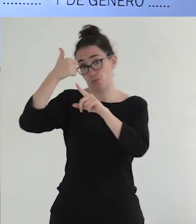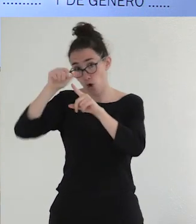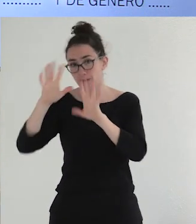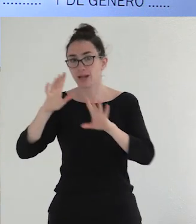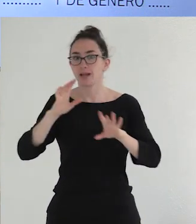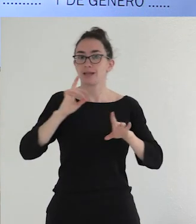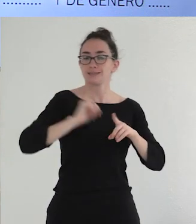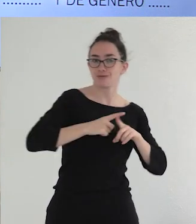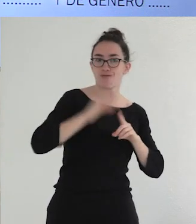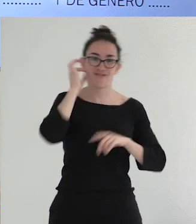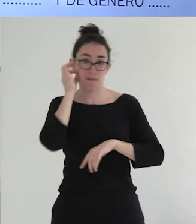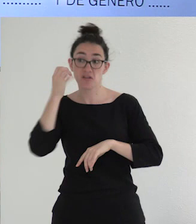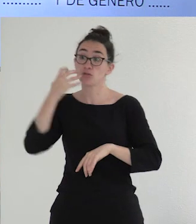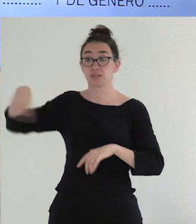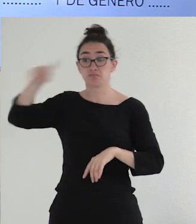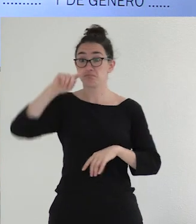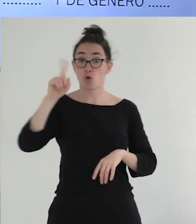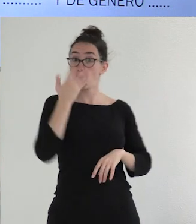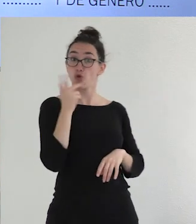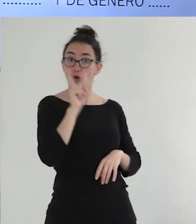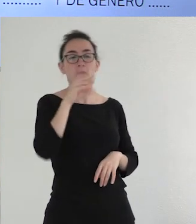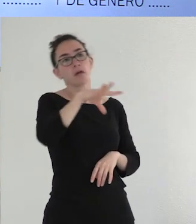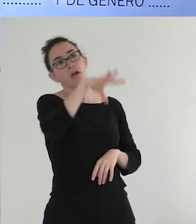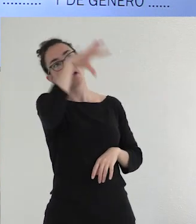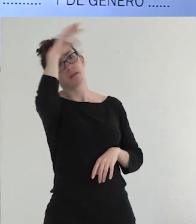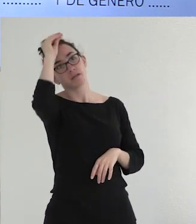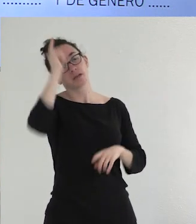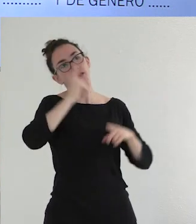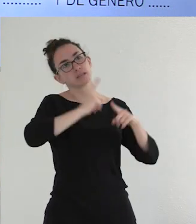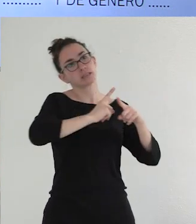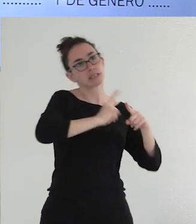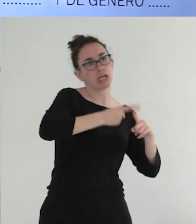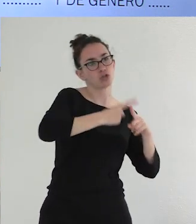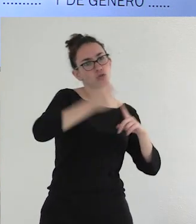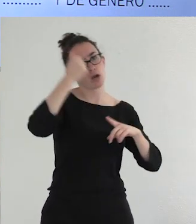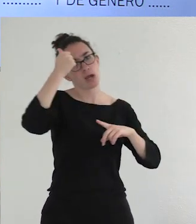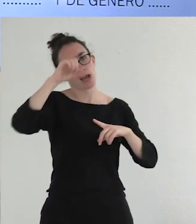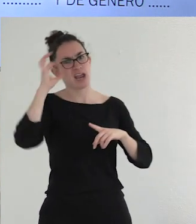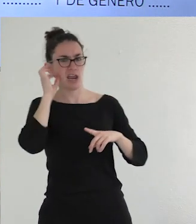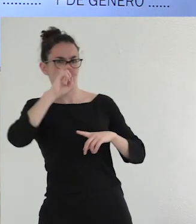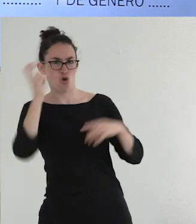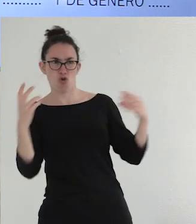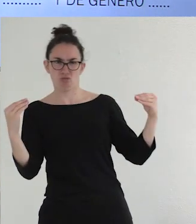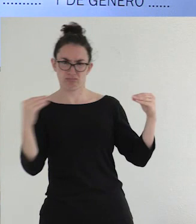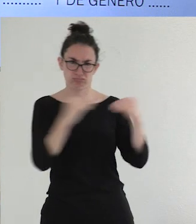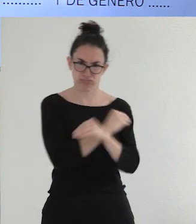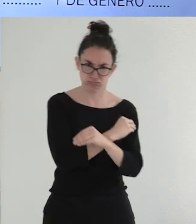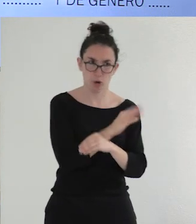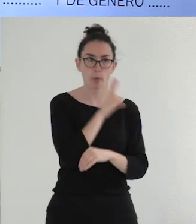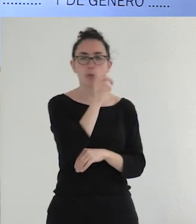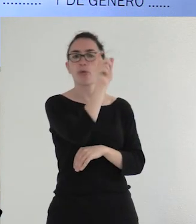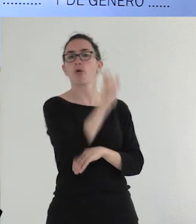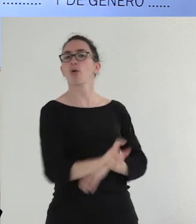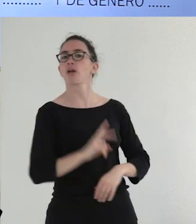no conoce a Palete, probablemente lo que interprete es que como es alguien que tiene el sexo y el género cruzados o que no concuerdan, probablemente es porque es una persona